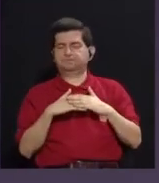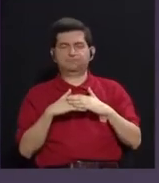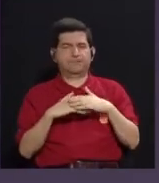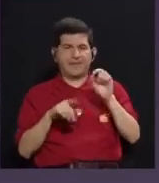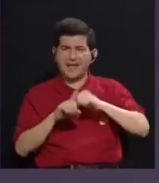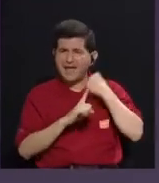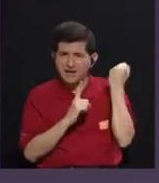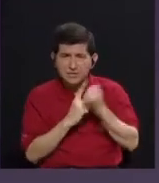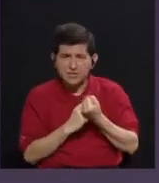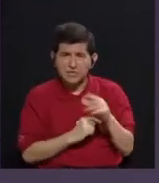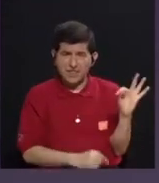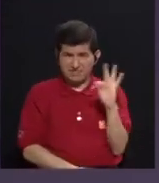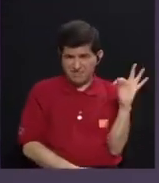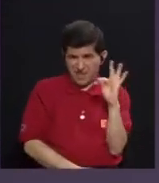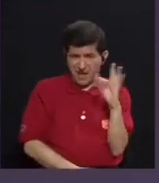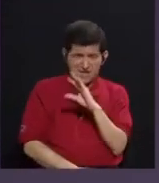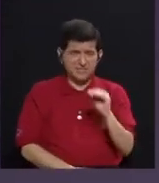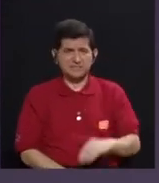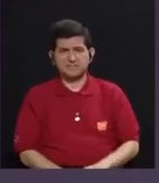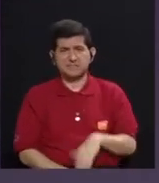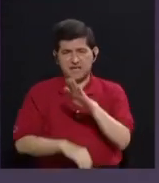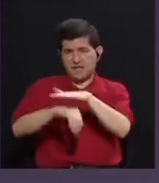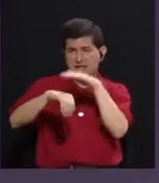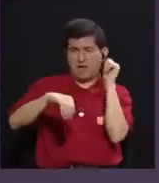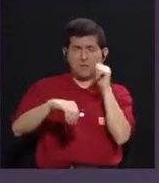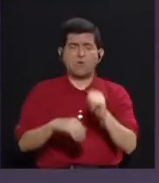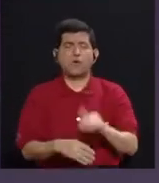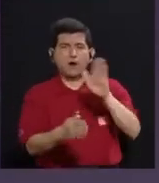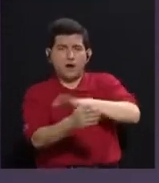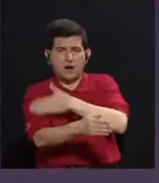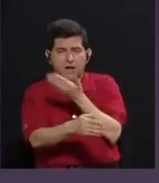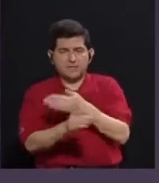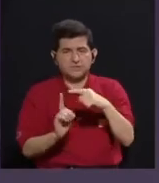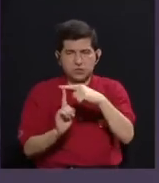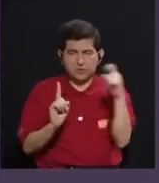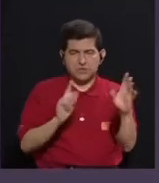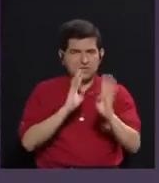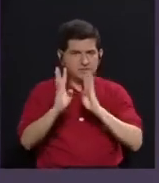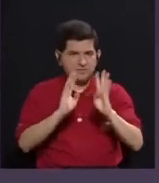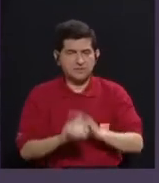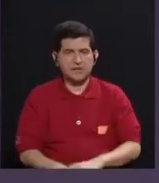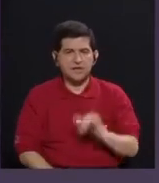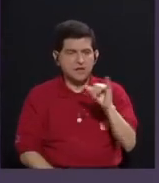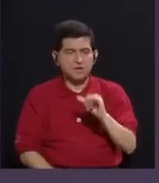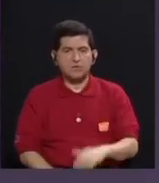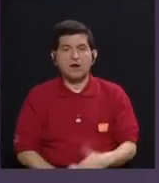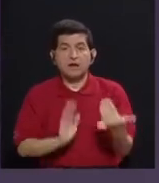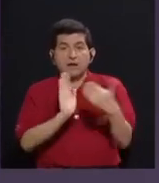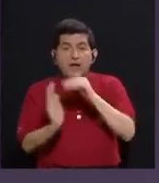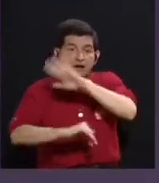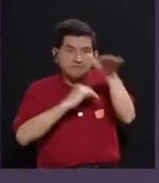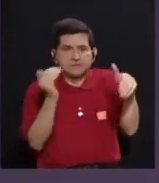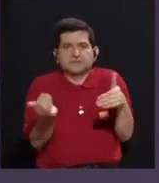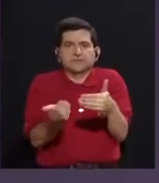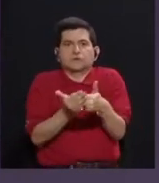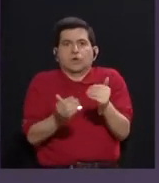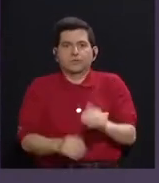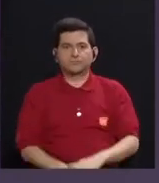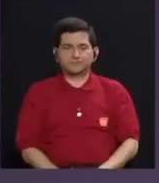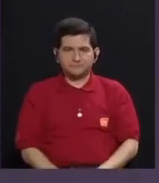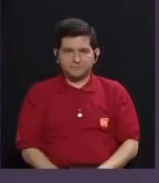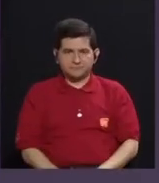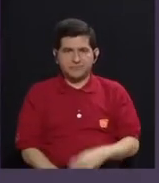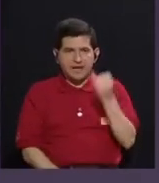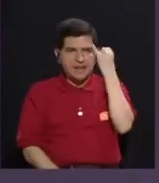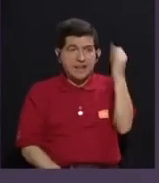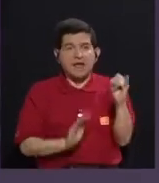este asunto de lo trans y de las evocaciones musicales, desde donde está hablando, pues se está desestabilizando todo. Se está desestabilizando